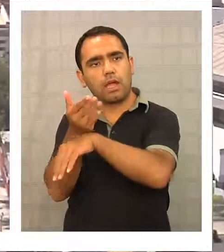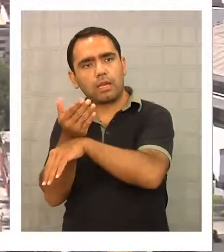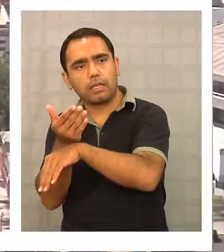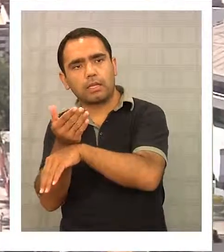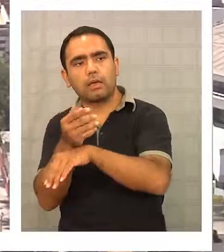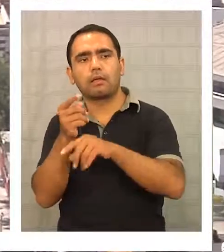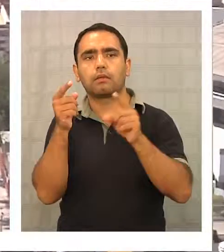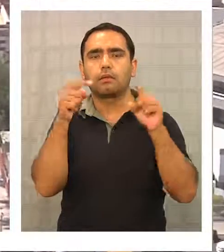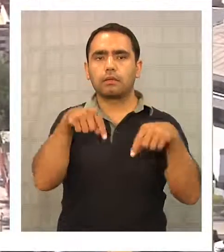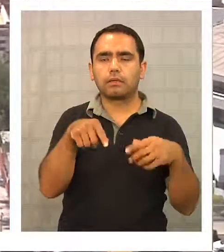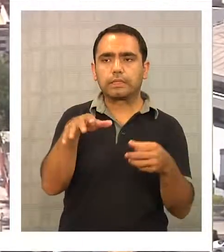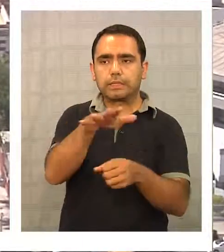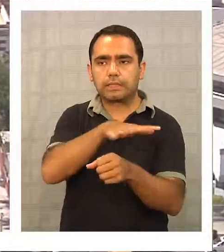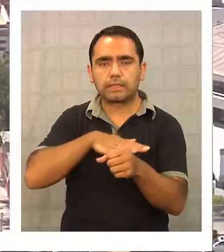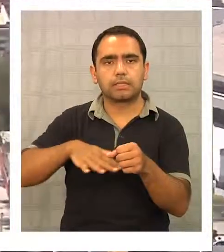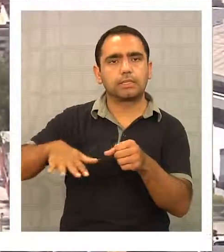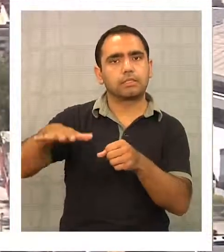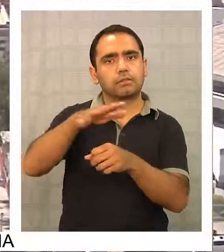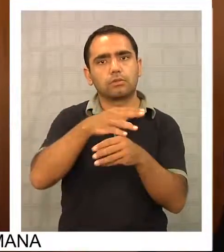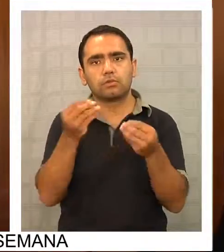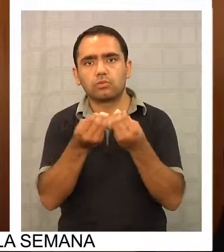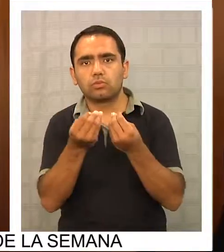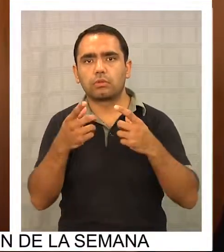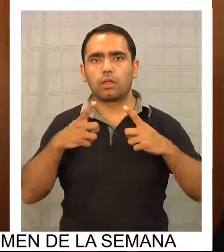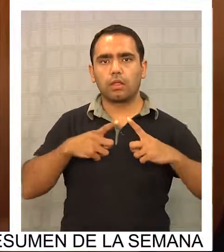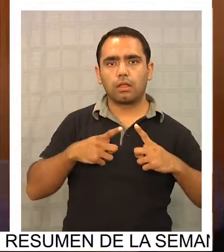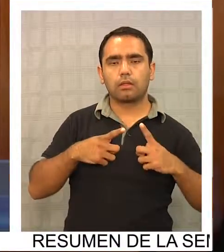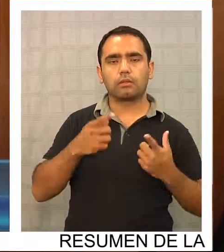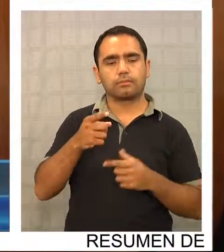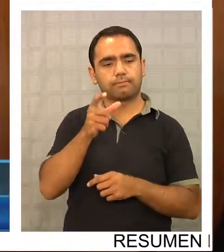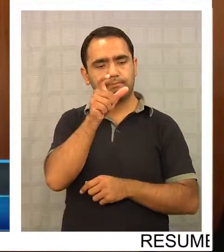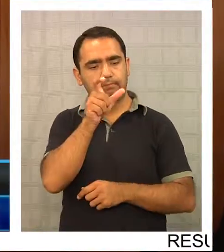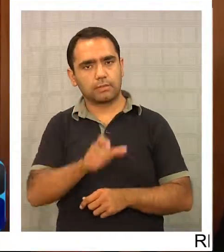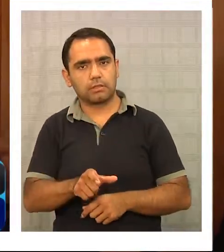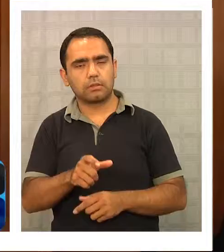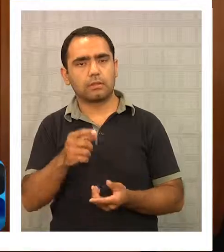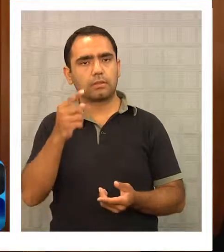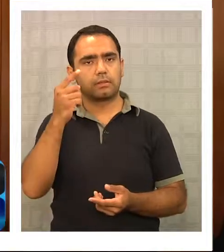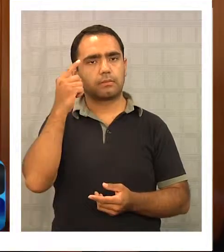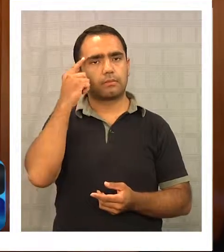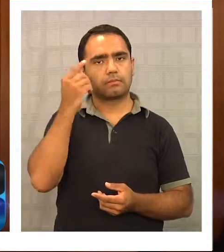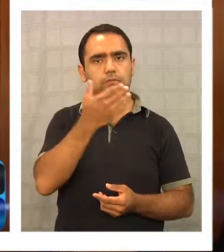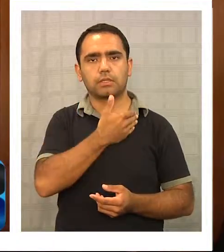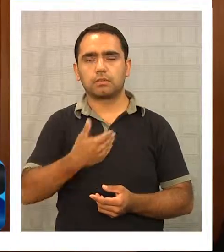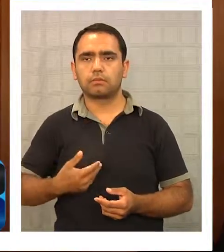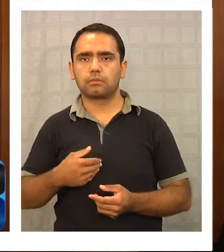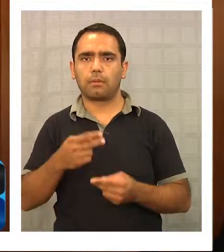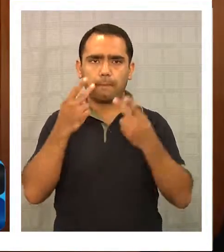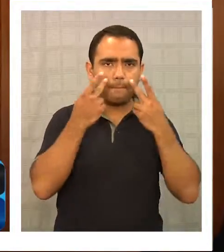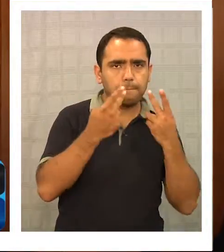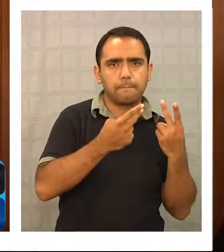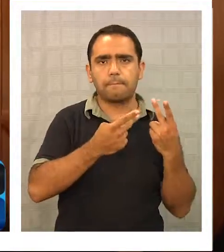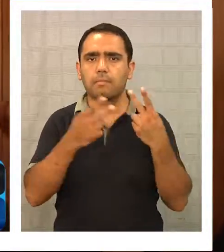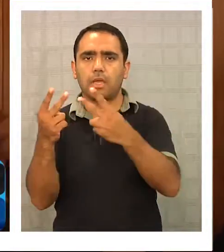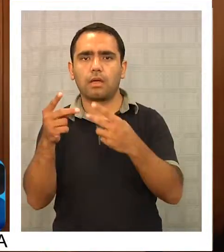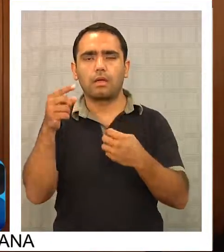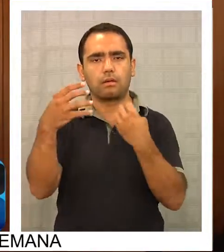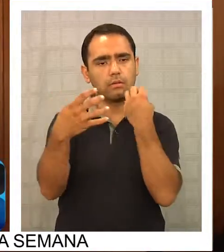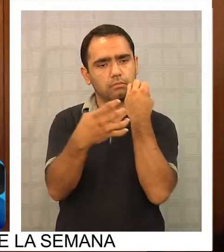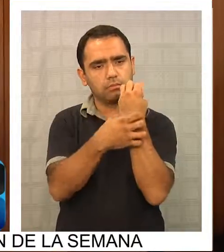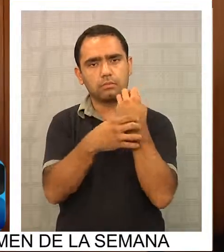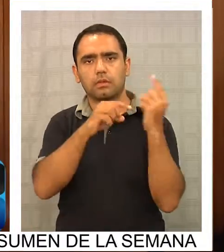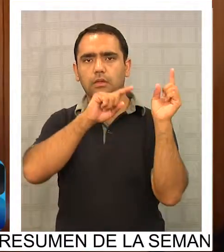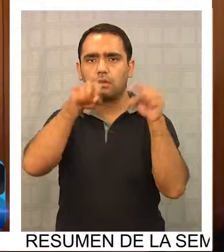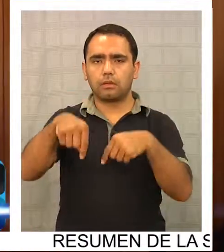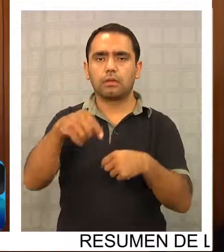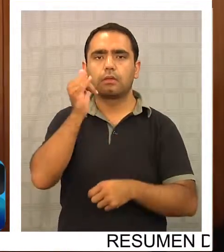da la situación, la cantidad de gente, don Patricio Elwin decide viajar inmediatamente a la ciudad de